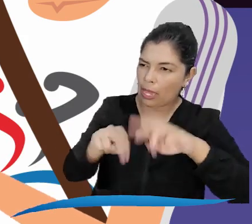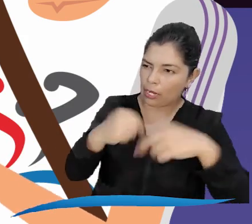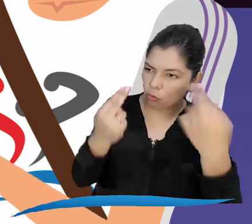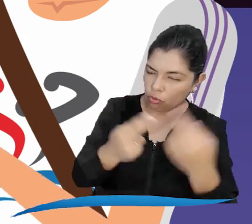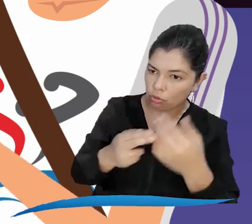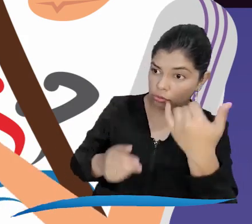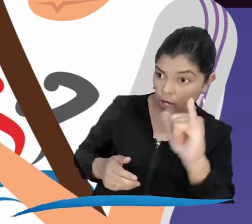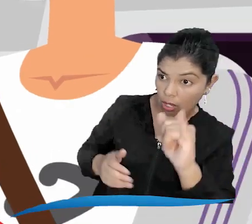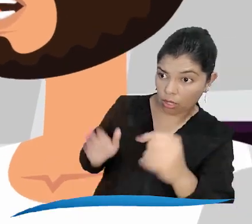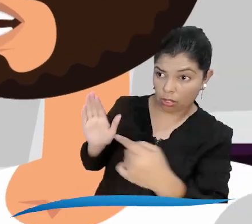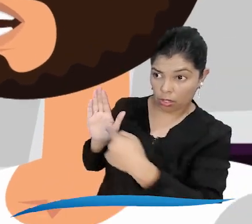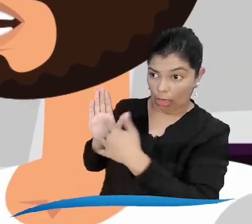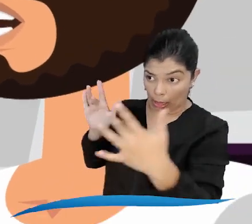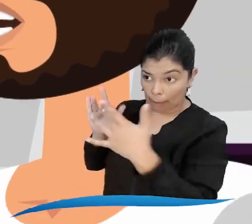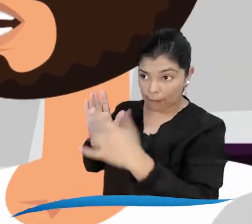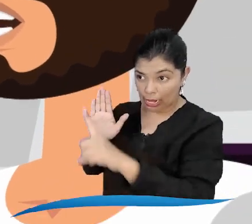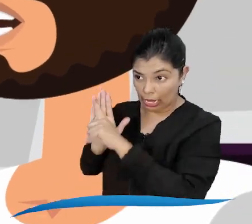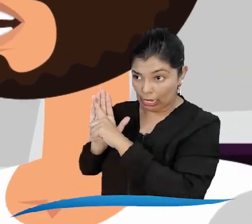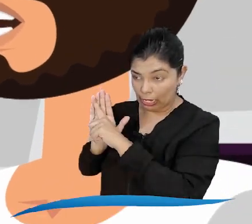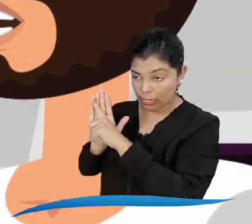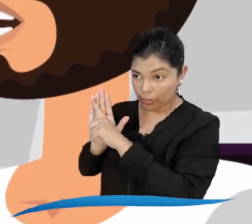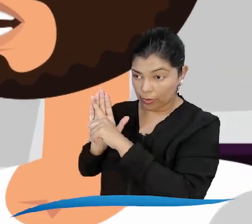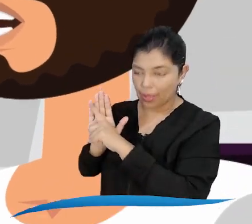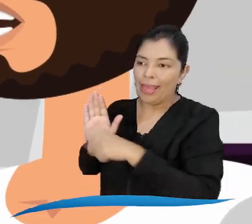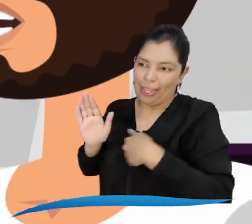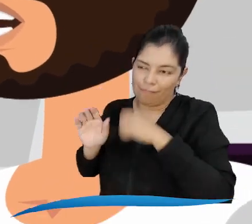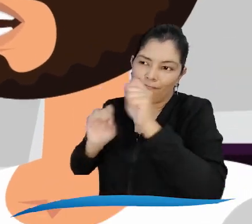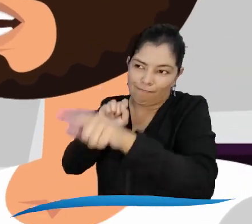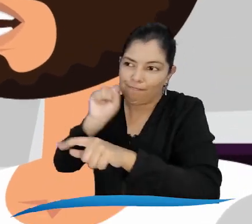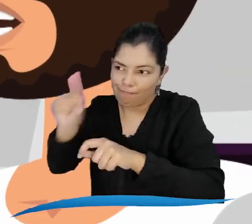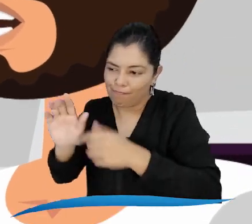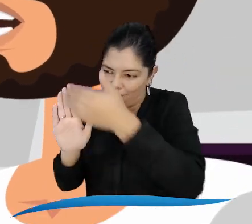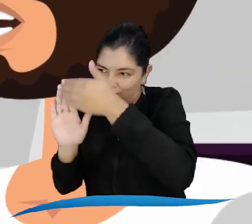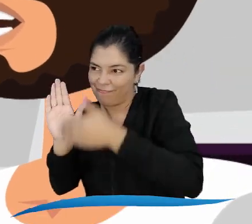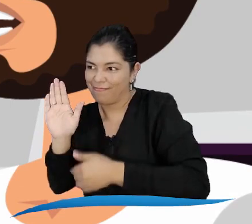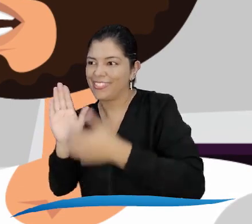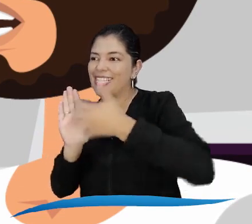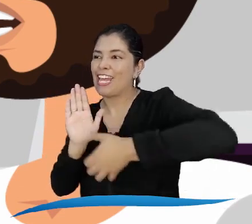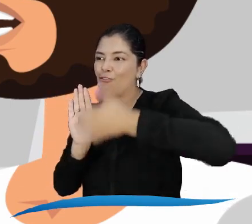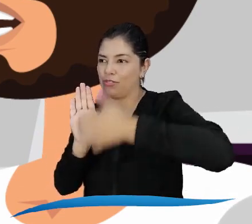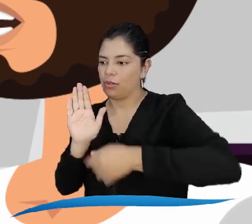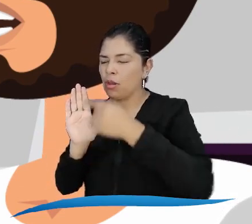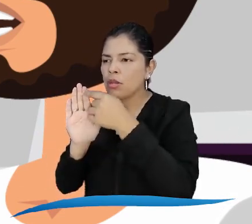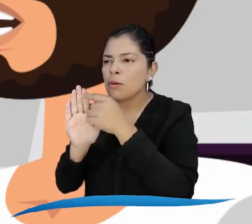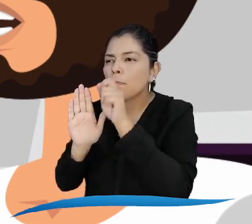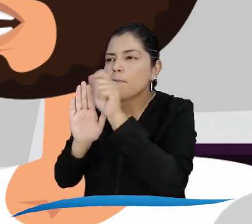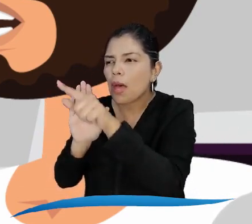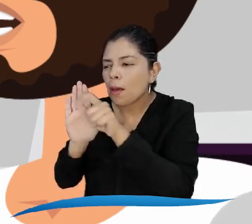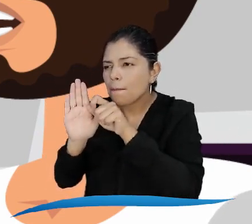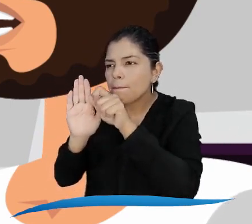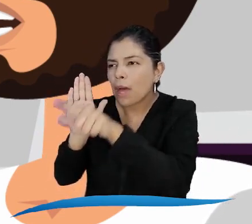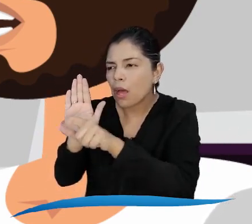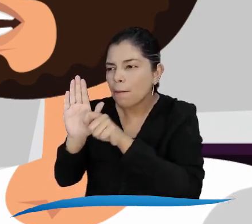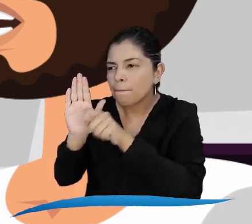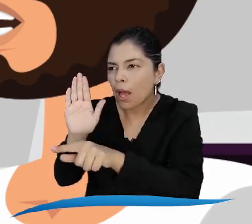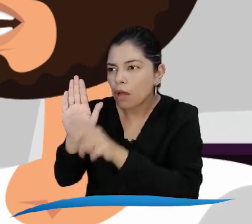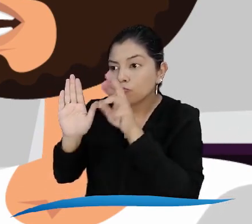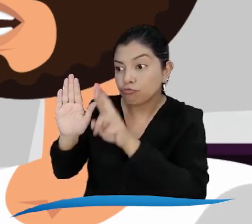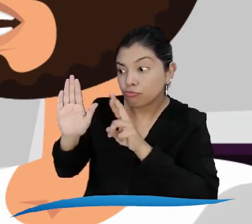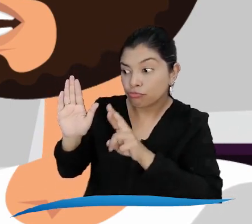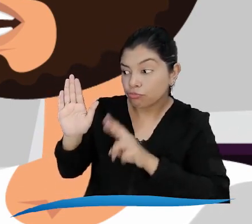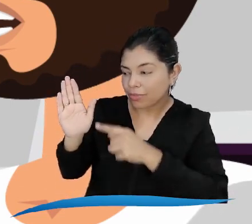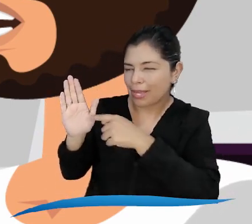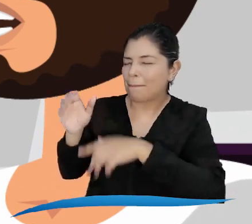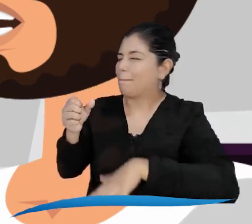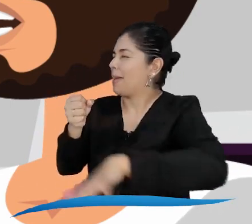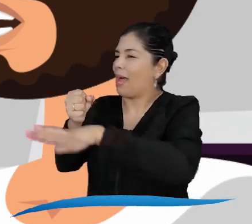funcionando y operando. Con ese objetivo nosotros aplicamos una herramienta que llamamos ruta de diagnóstico. Esta contiene aspectos